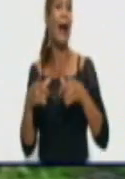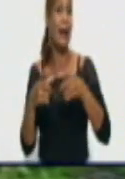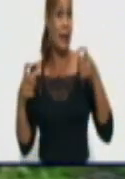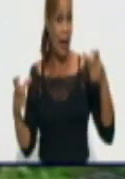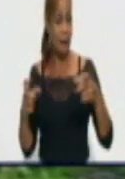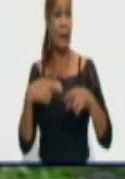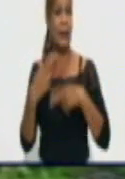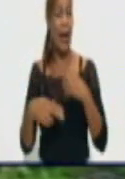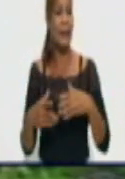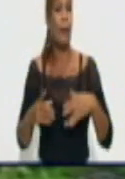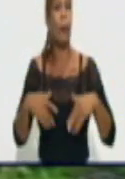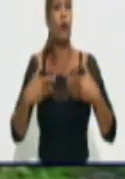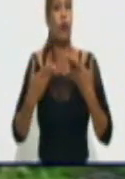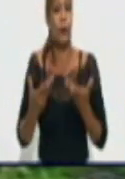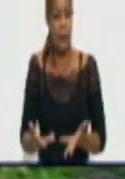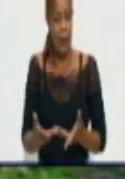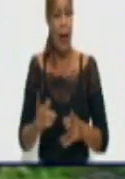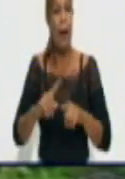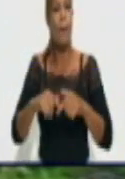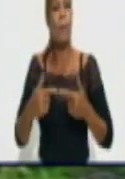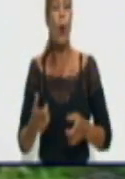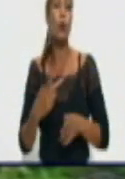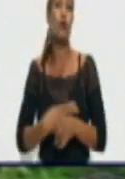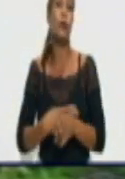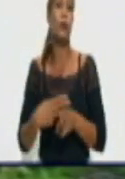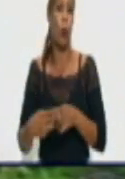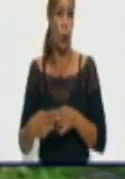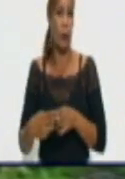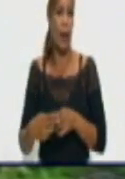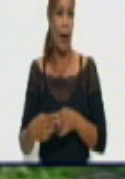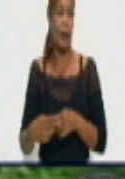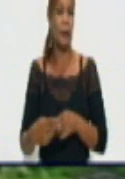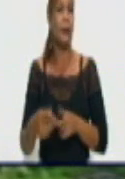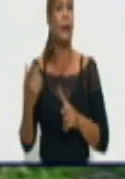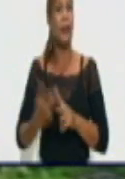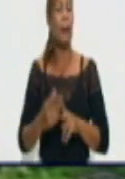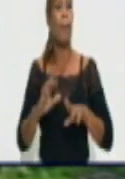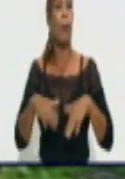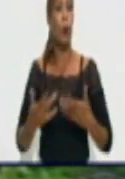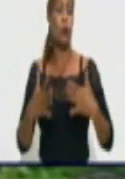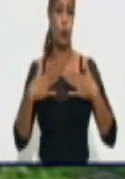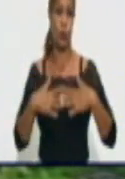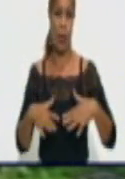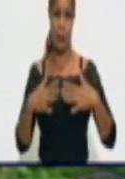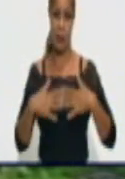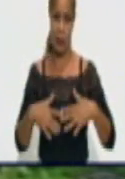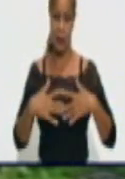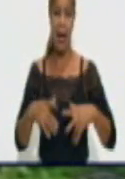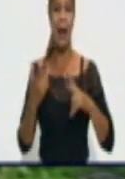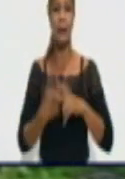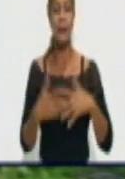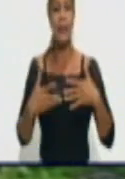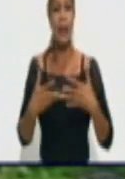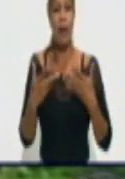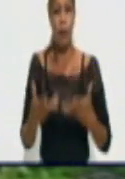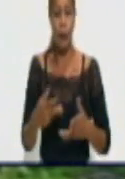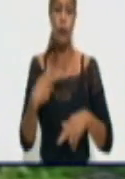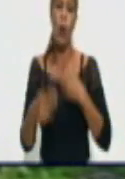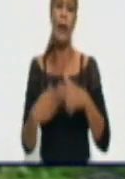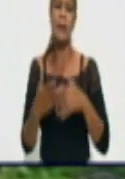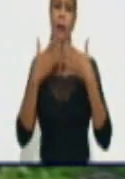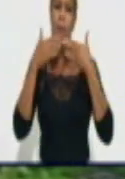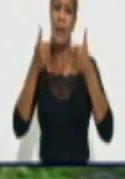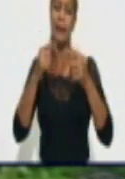por su entrega, por su historia e incondicionalidad, por su pasión y empeño a contribuir y a hacer bien, todos